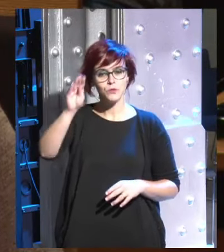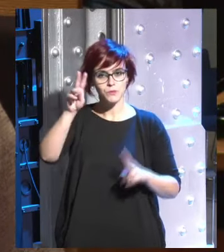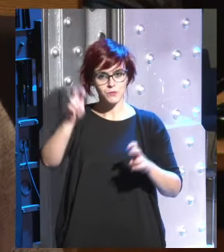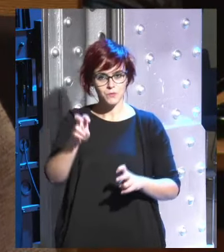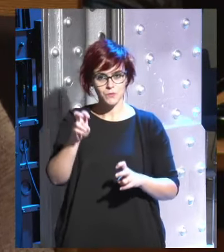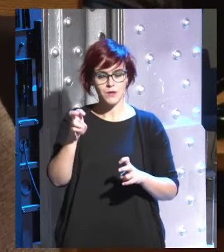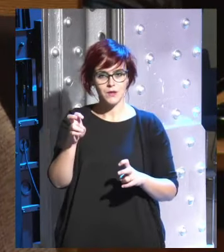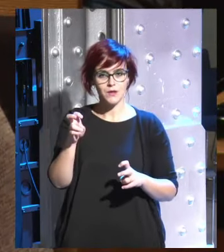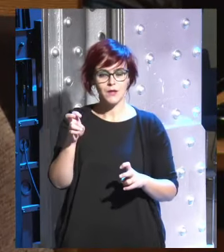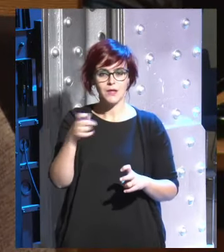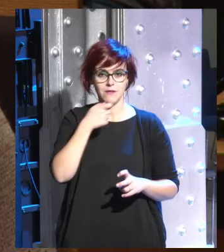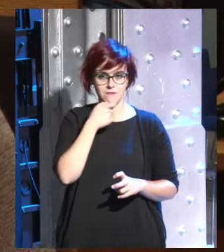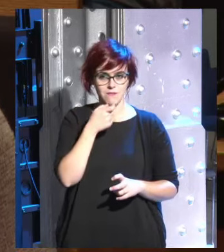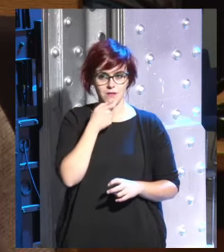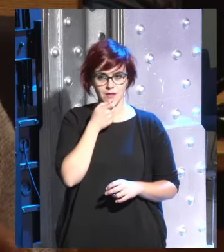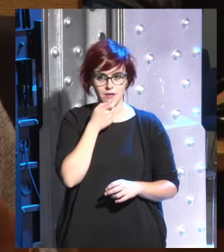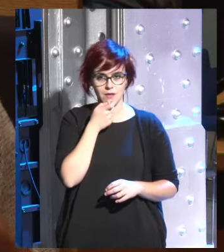hola voy a hacer la pregunta en inglés